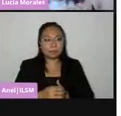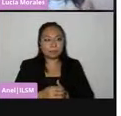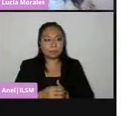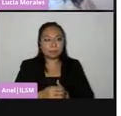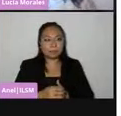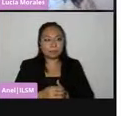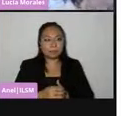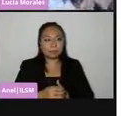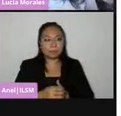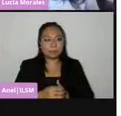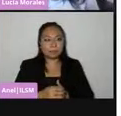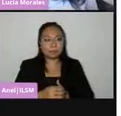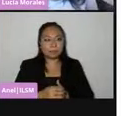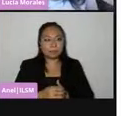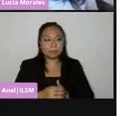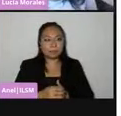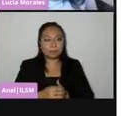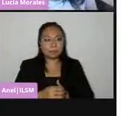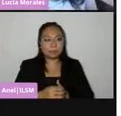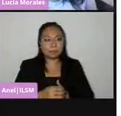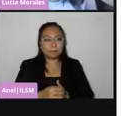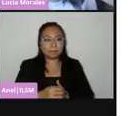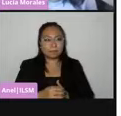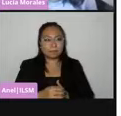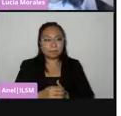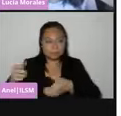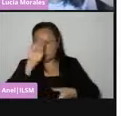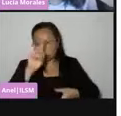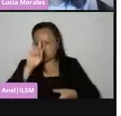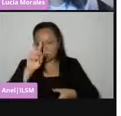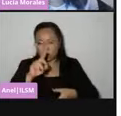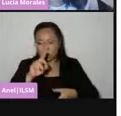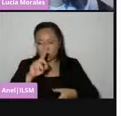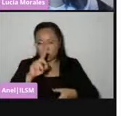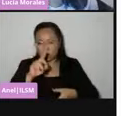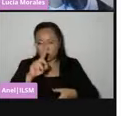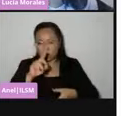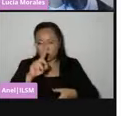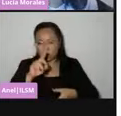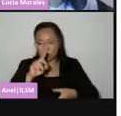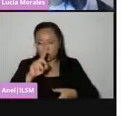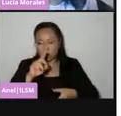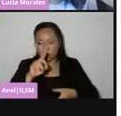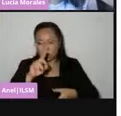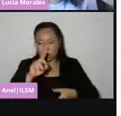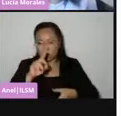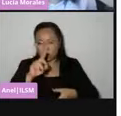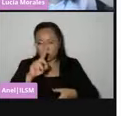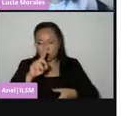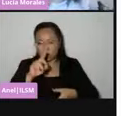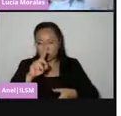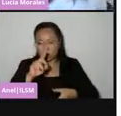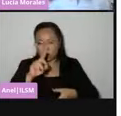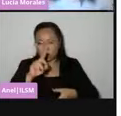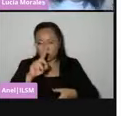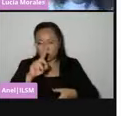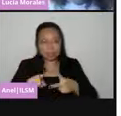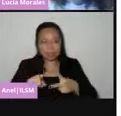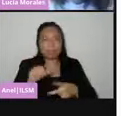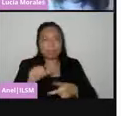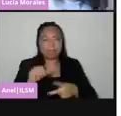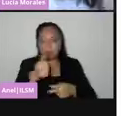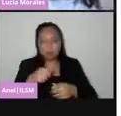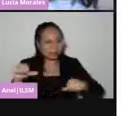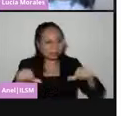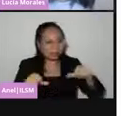paquete electoral al Consejo Distrital, ahí ya inicia la tercera etapa del proceso electoral, pero eso ya